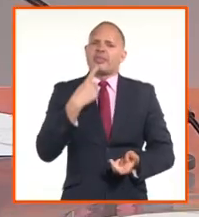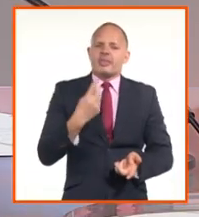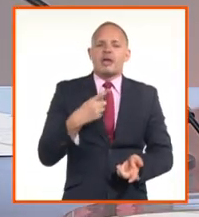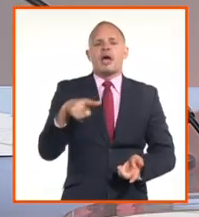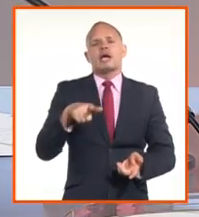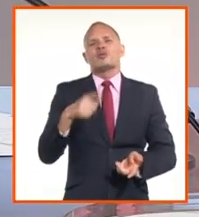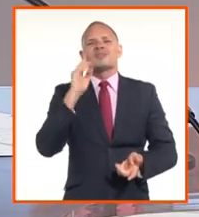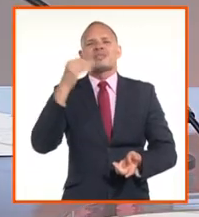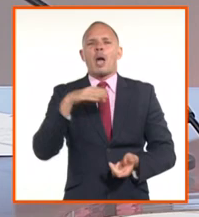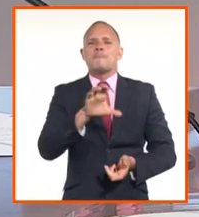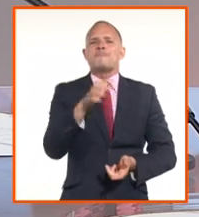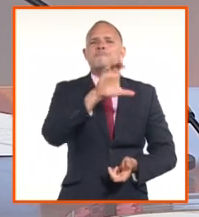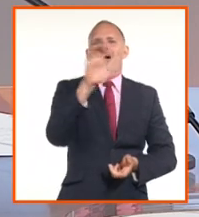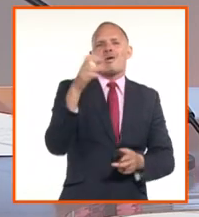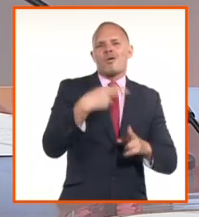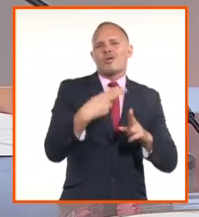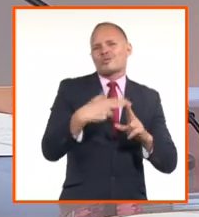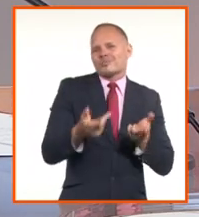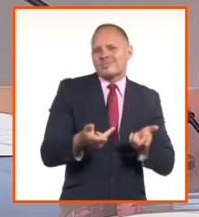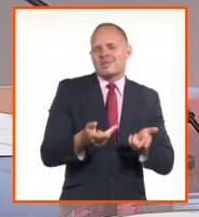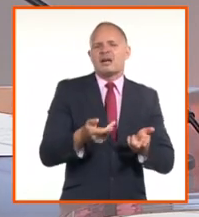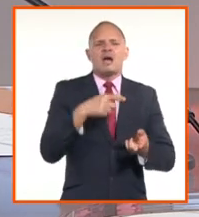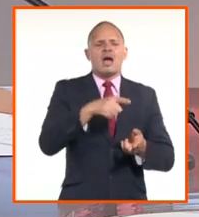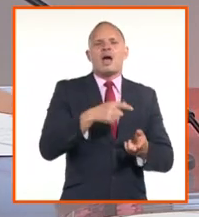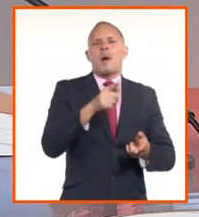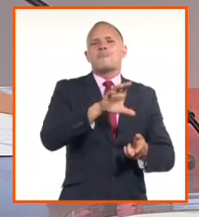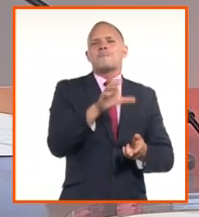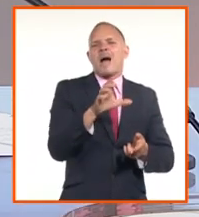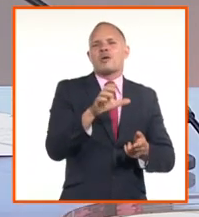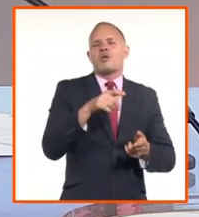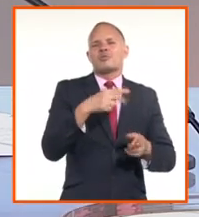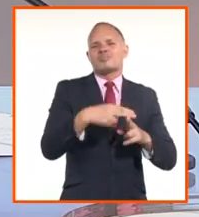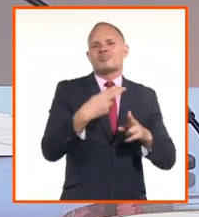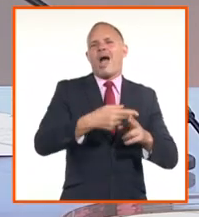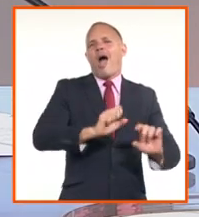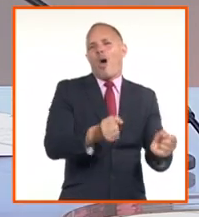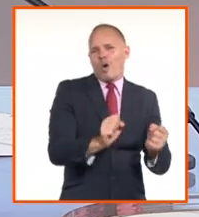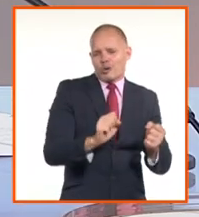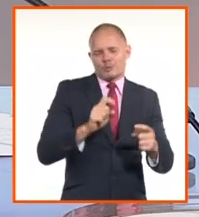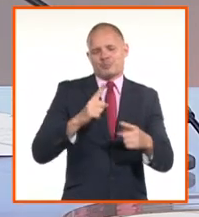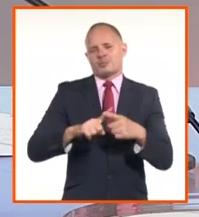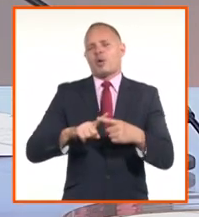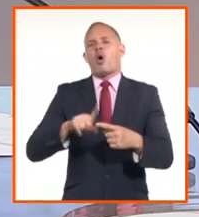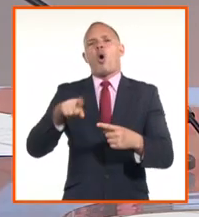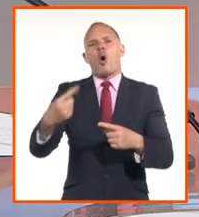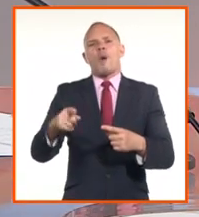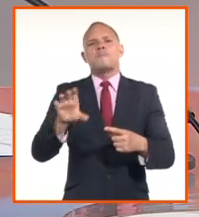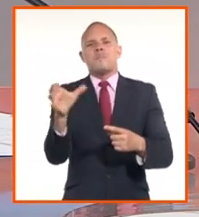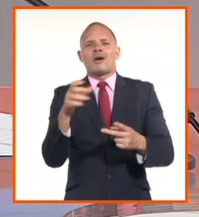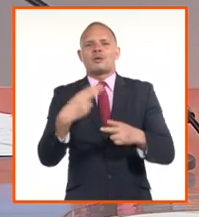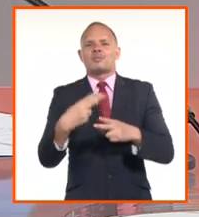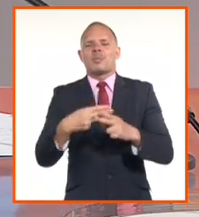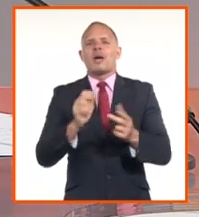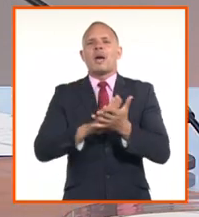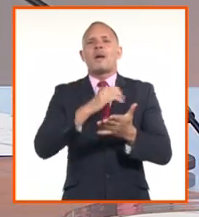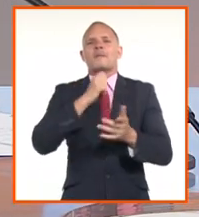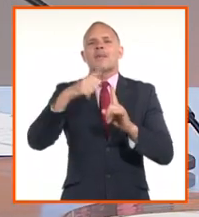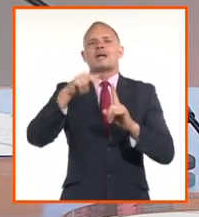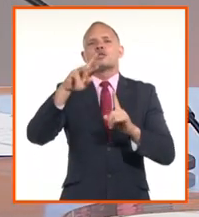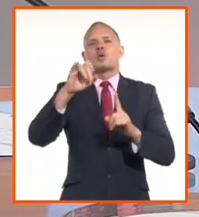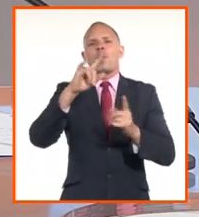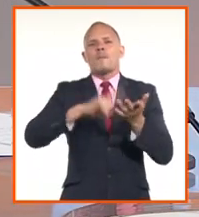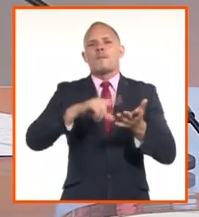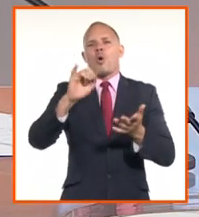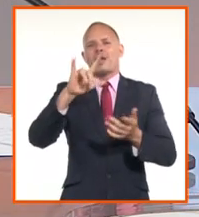Ahorro, de Banco Metropolitano, de Banco de Crédito y Comercio. Estamos también hablando que BFEI también